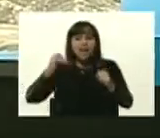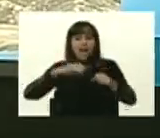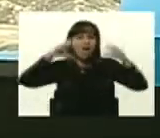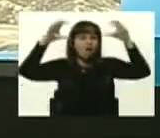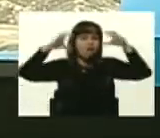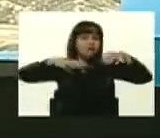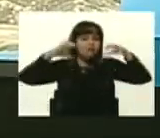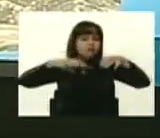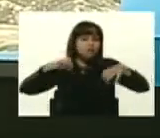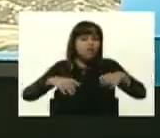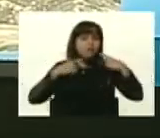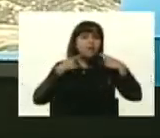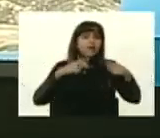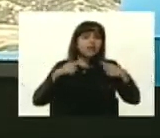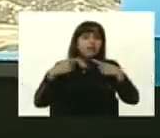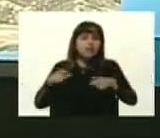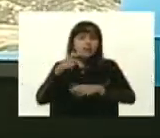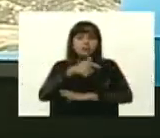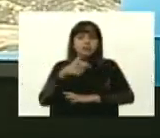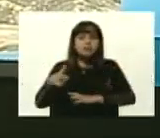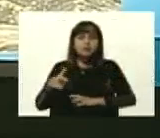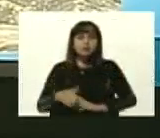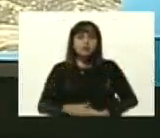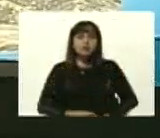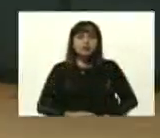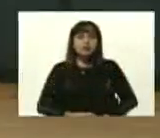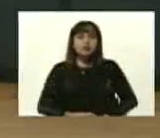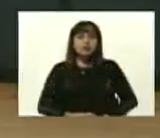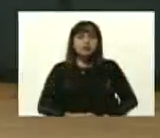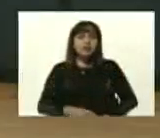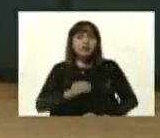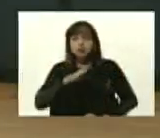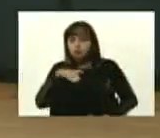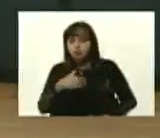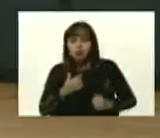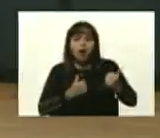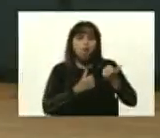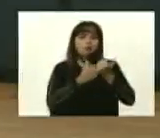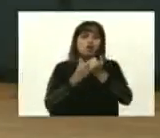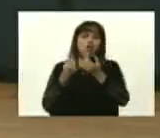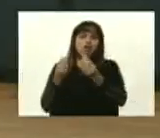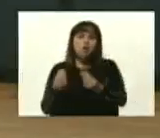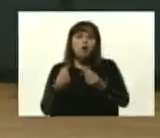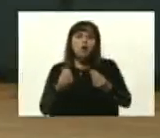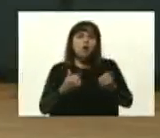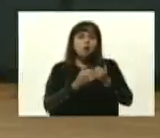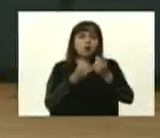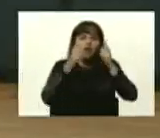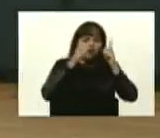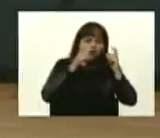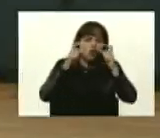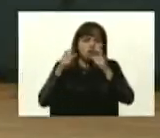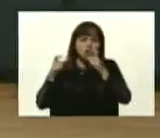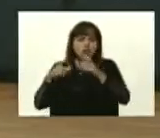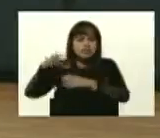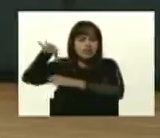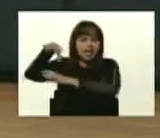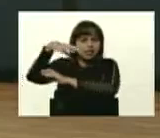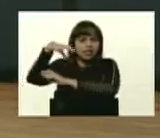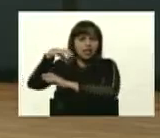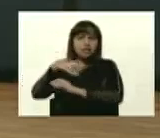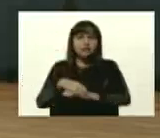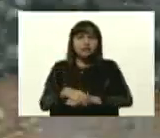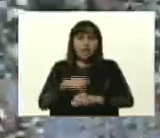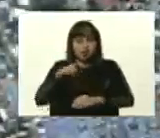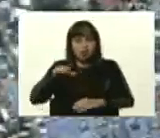con la lamentable pérdida de personal. ¿En qué puede apoyar la geomática? ¿En qué podemos apoyar a través de las imágenes de nuestros satélites? Aquí ustedes